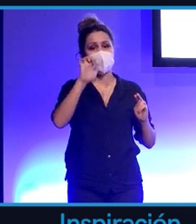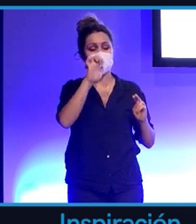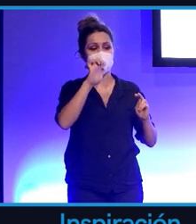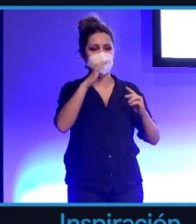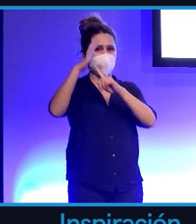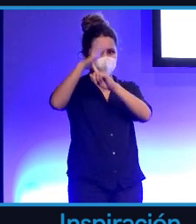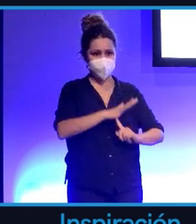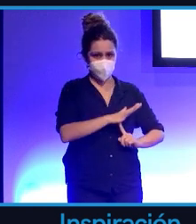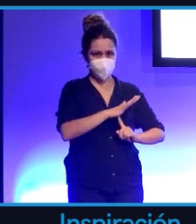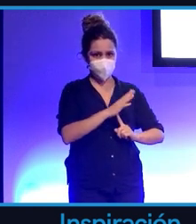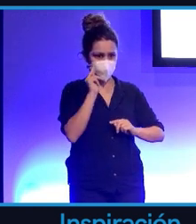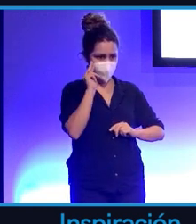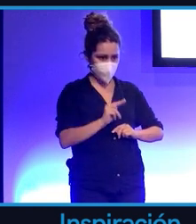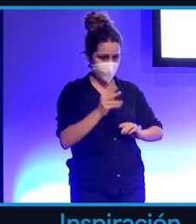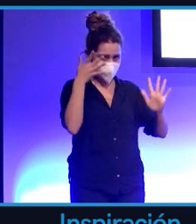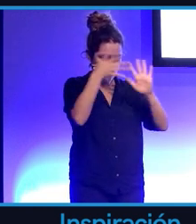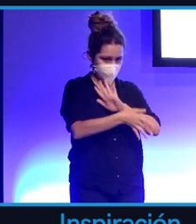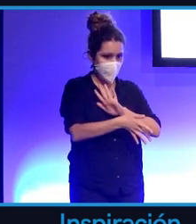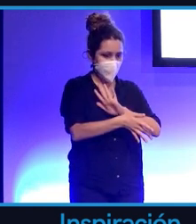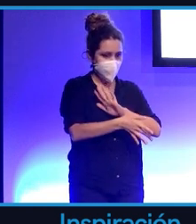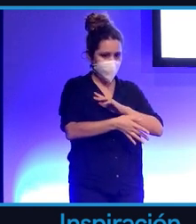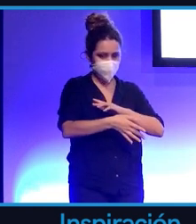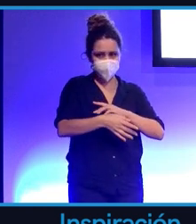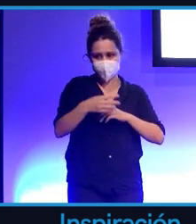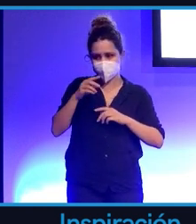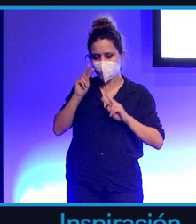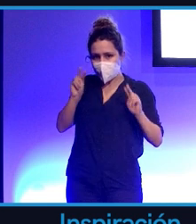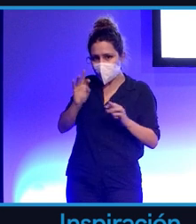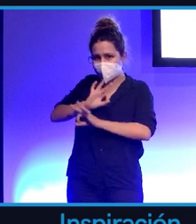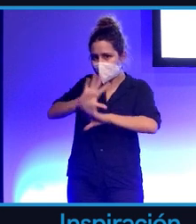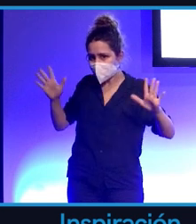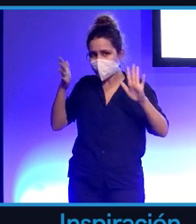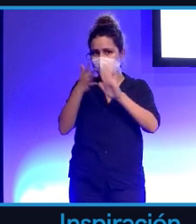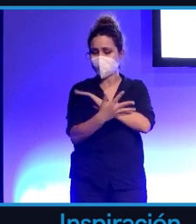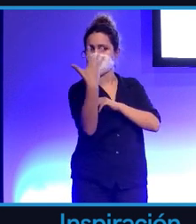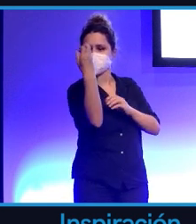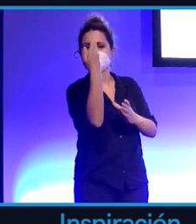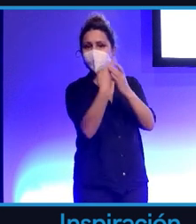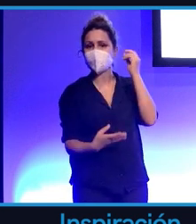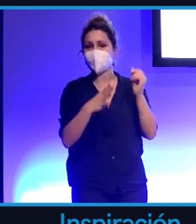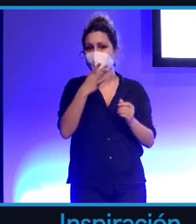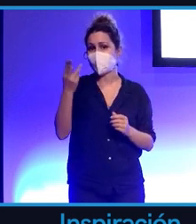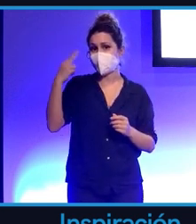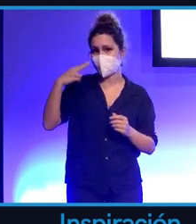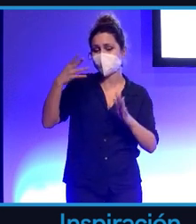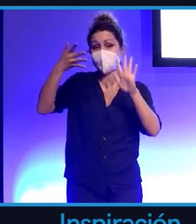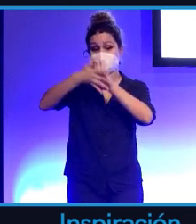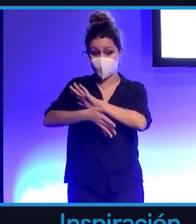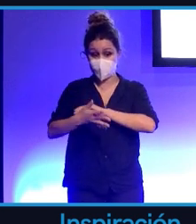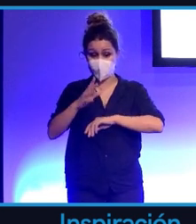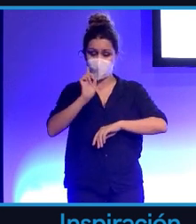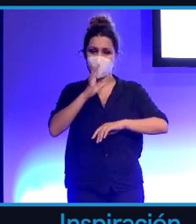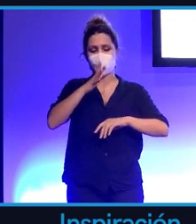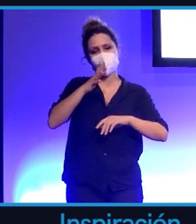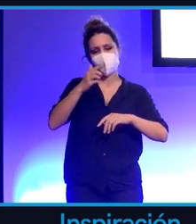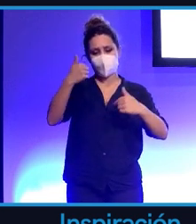estamos claramente ante un caso de discriminación. Es un trato diferenciado por razones de raza. No es un problema tecnológico, no es porque funcione mejor en nosotros que